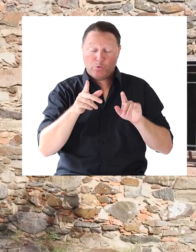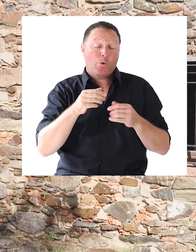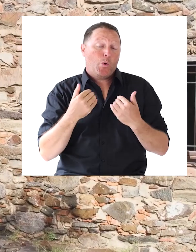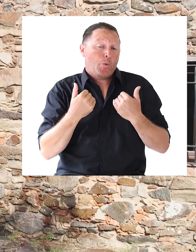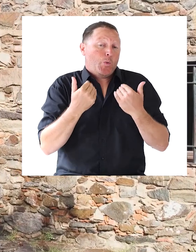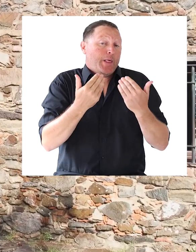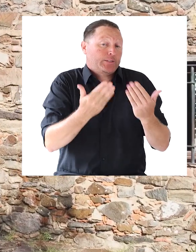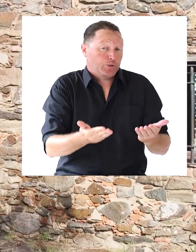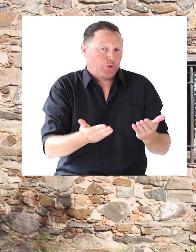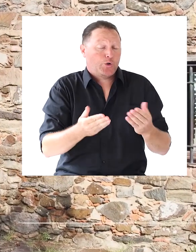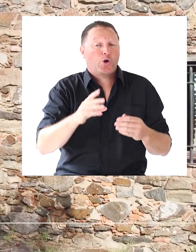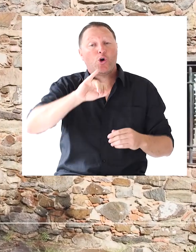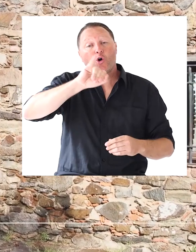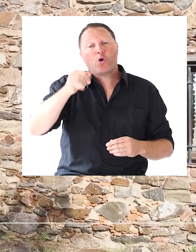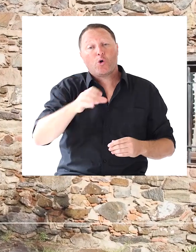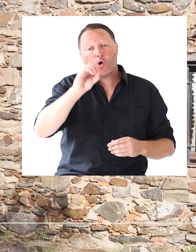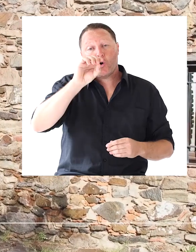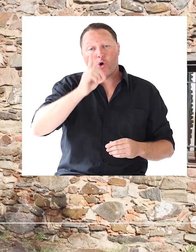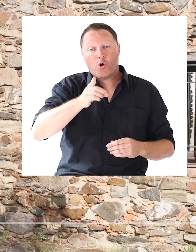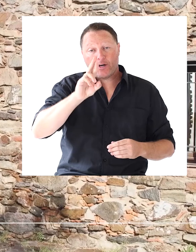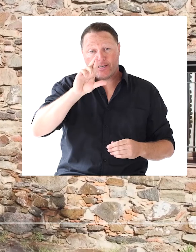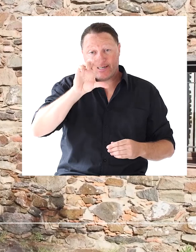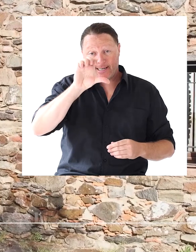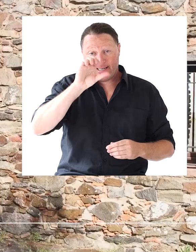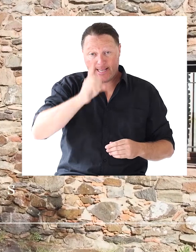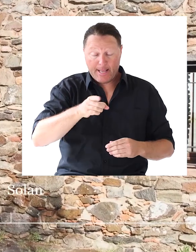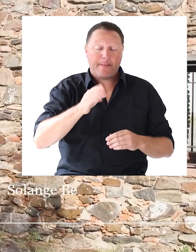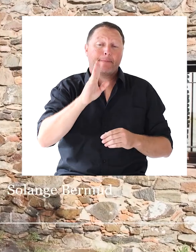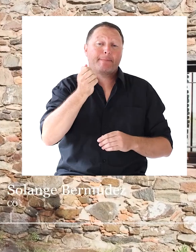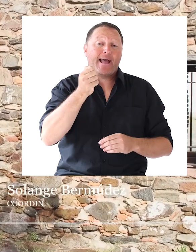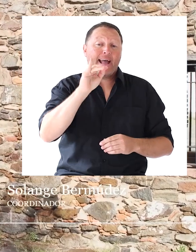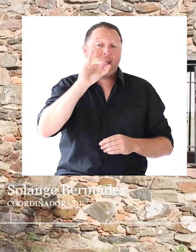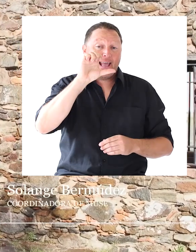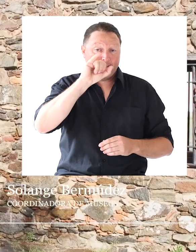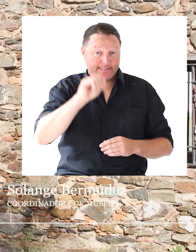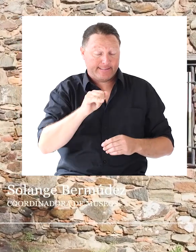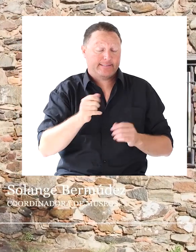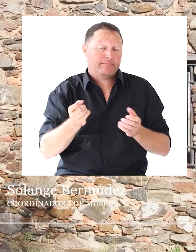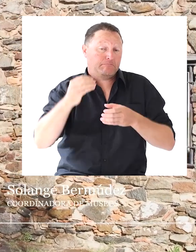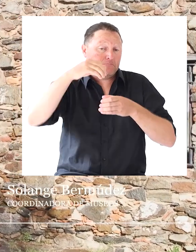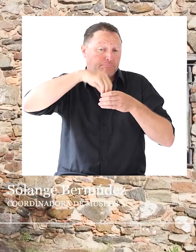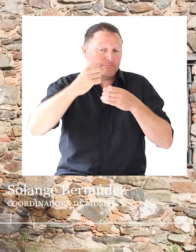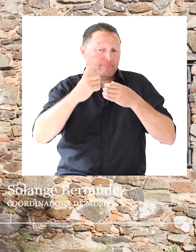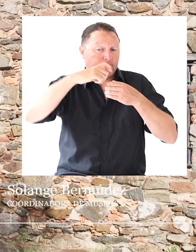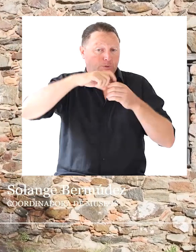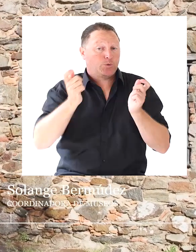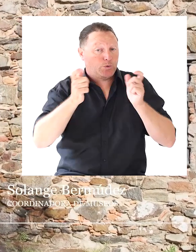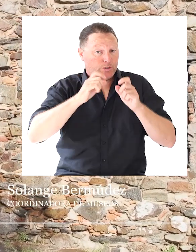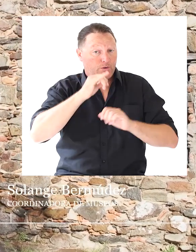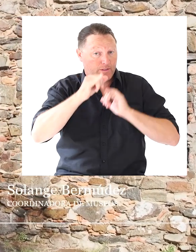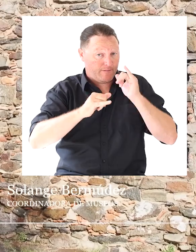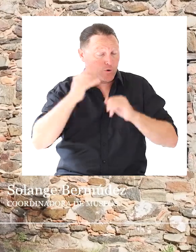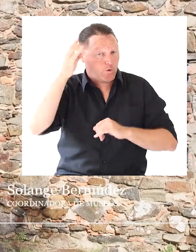donación de Jorge Páez Vilaró El cual era miembro del Consejo Ejecutivo Honorario